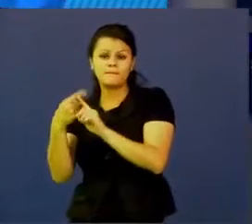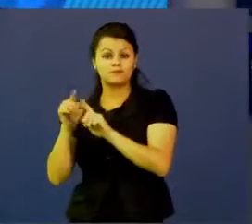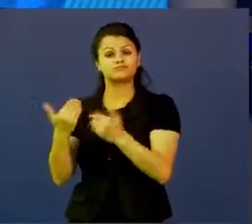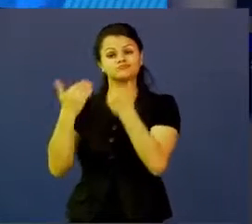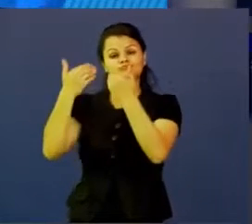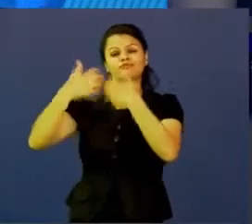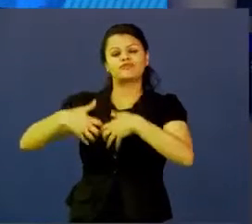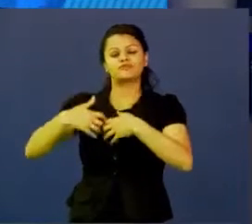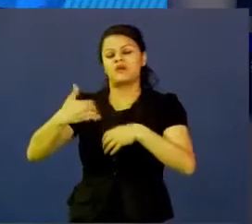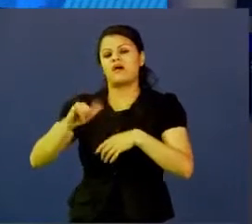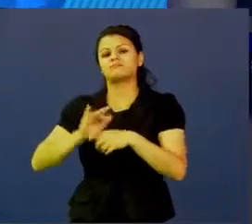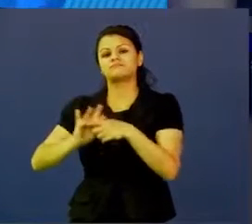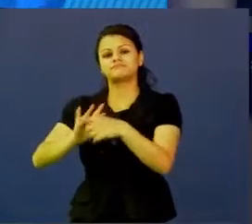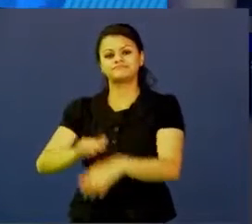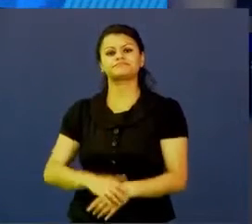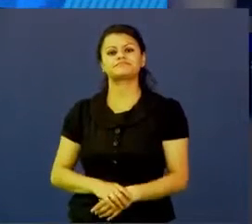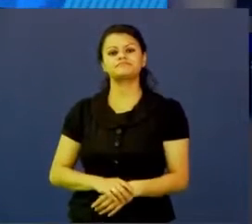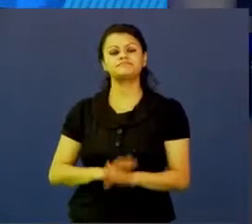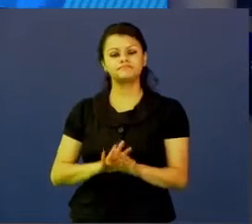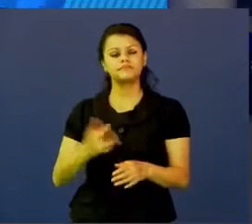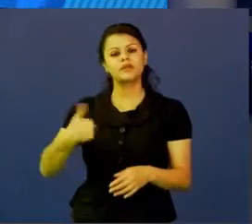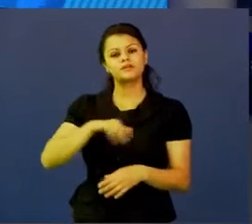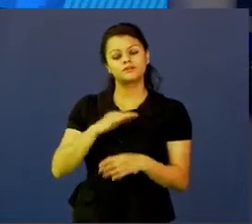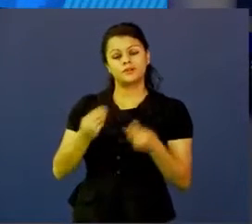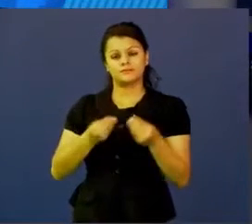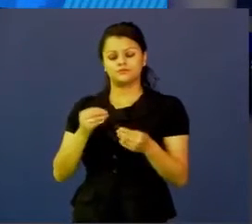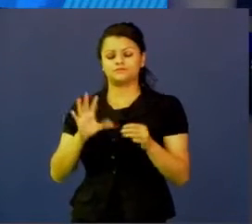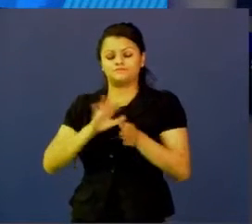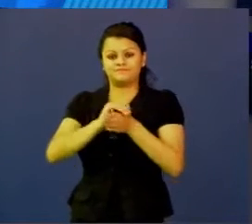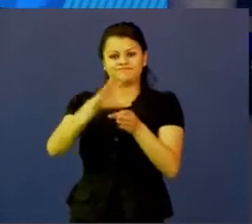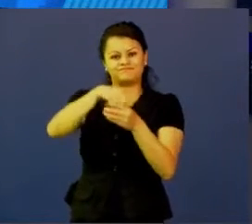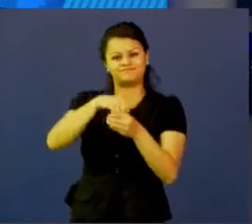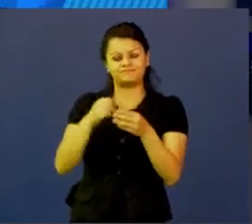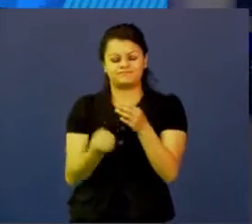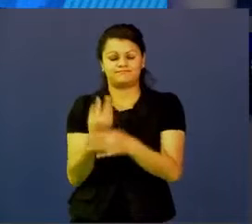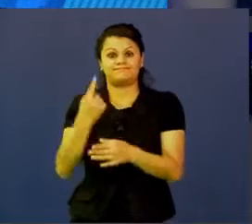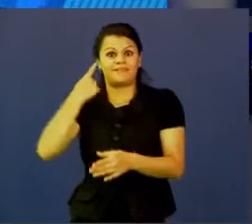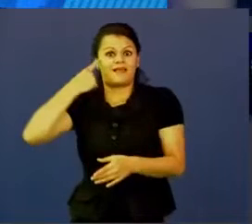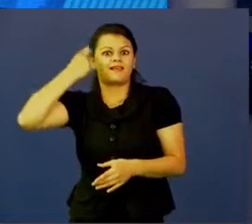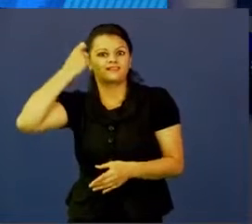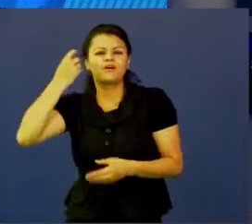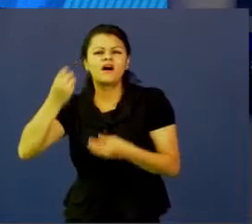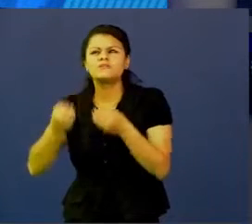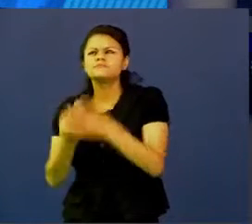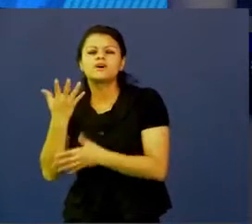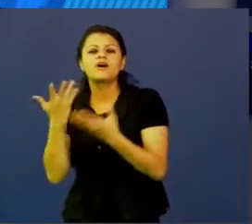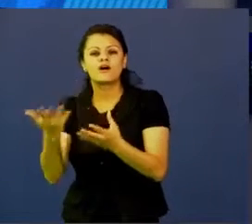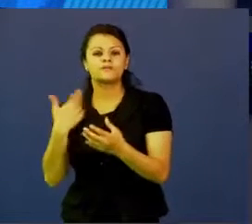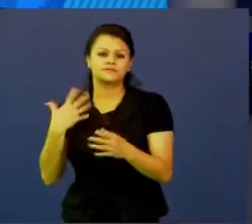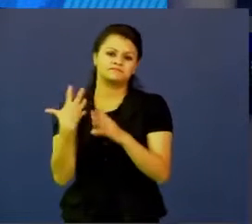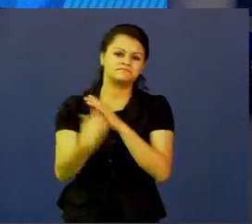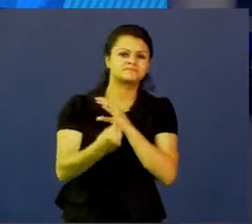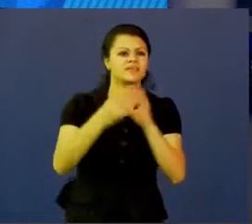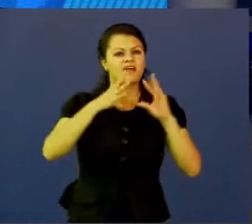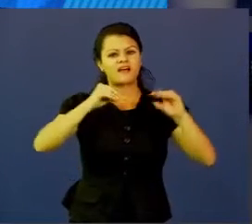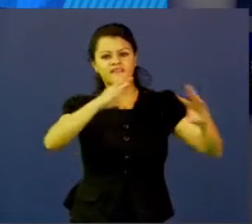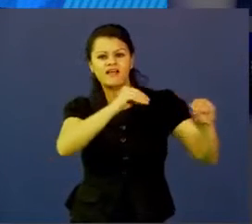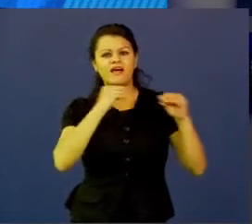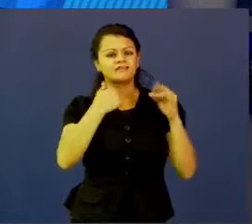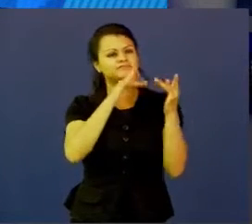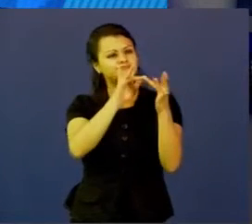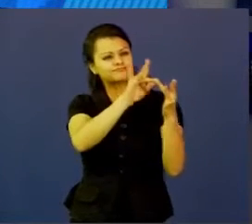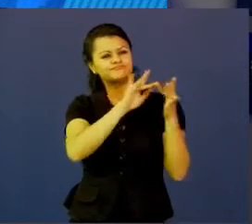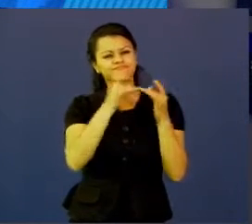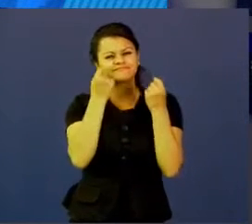generar el reto, dentro de la metodología, la generación del reto, ¿qué hacemos para generar el reto? Salir, hablar, tener esa empatía, conocer qué está